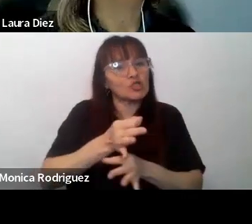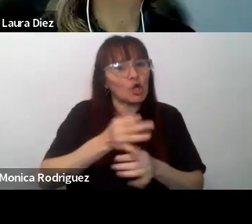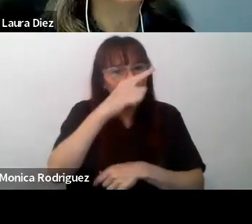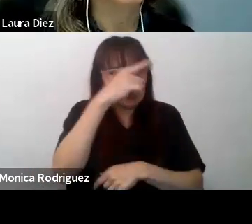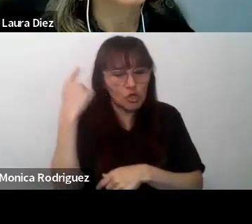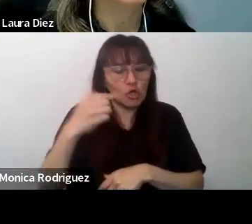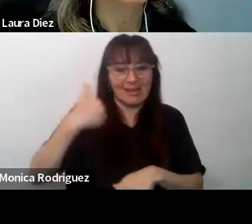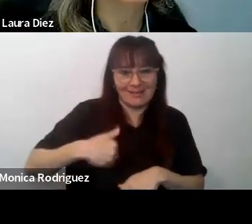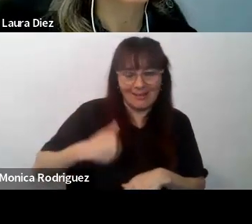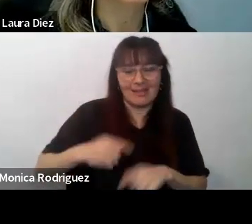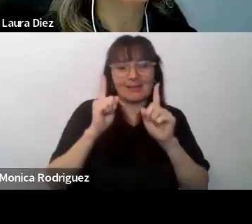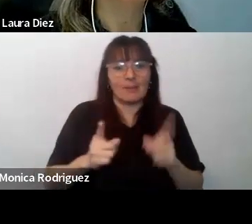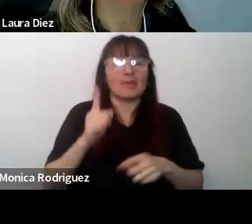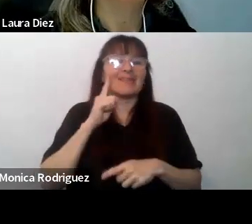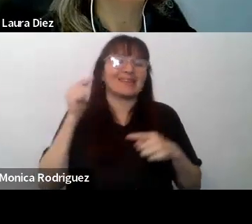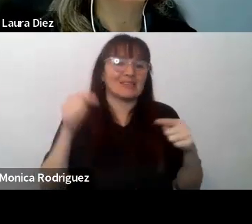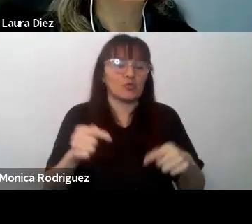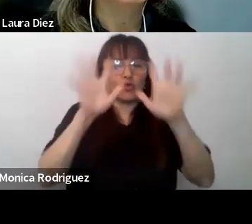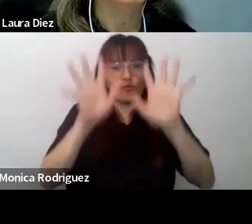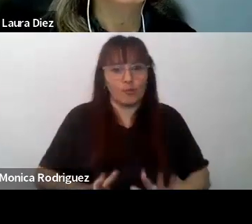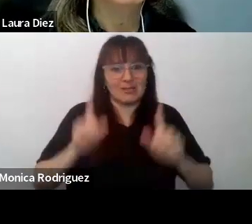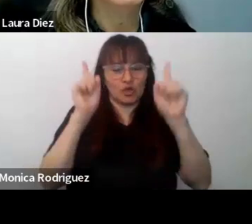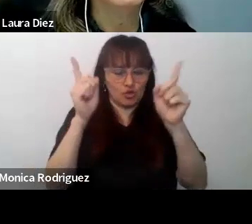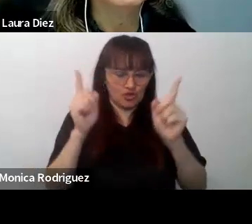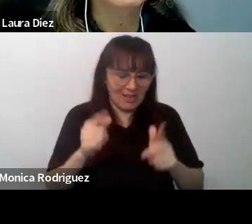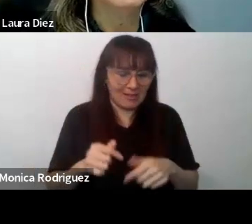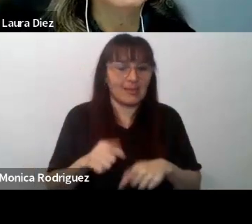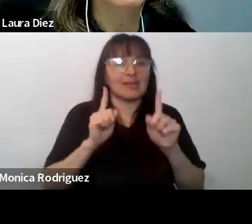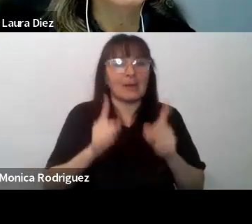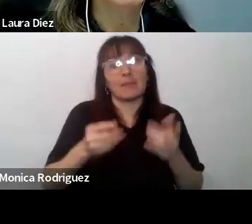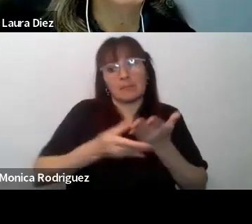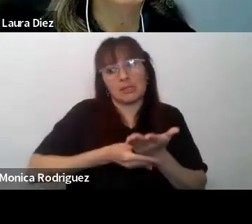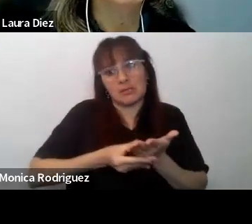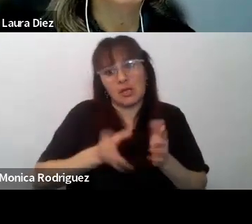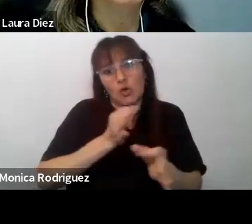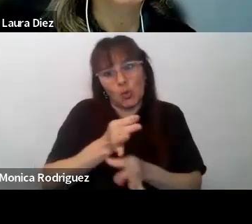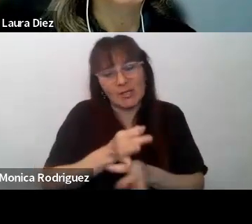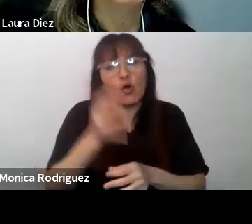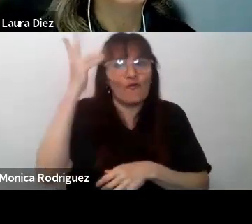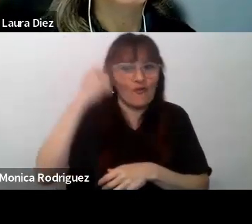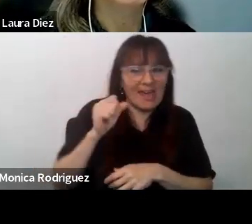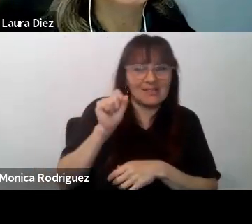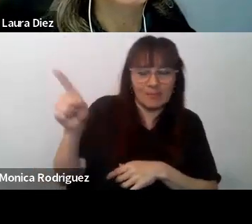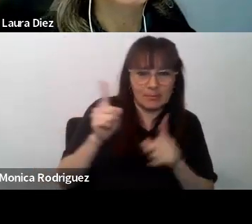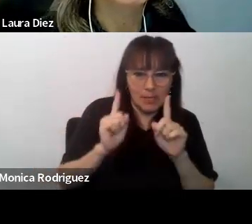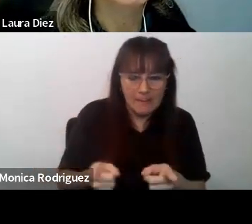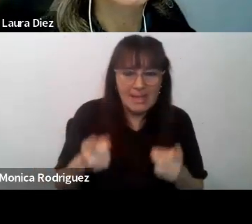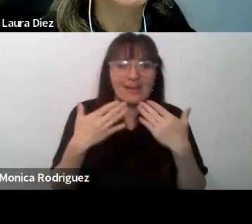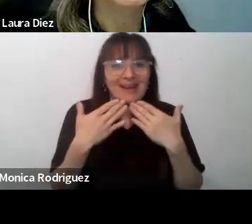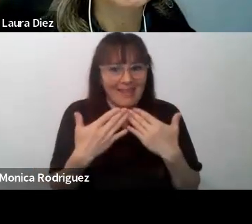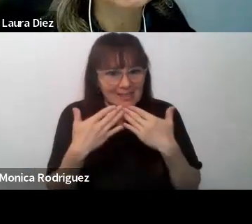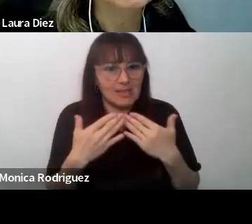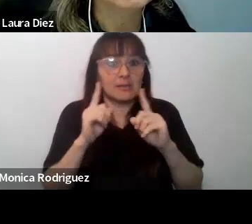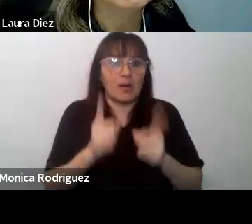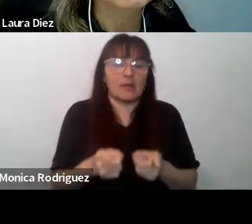Argentina, al INFOD, a la red de los INSPE, al Ministerio, obviamente, de Educación de Francia, y, por supuesto, a